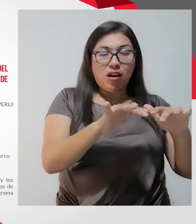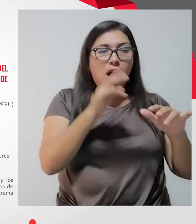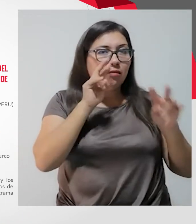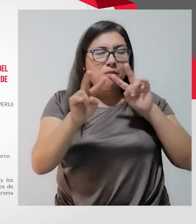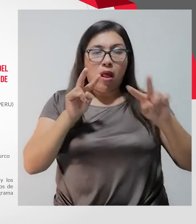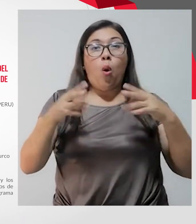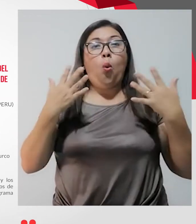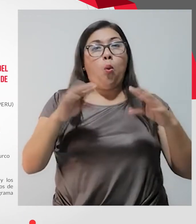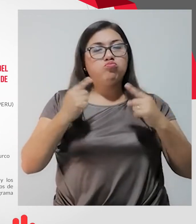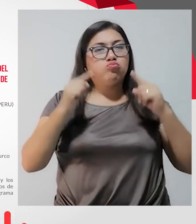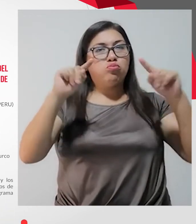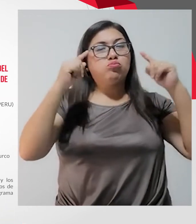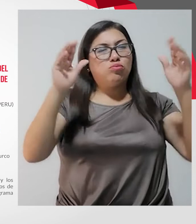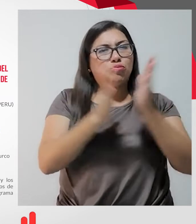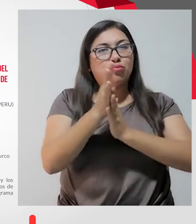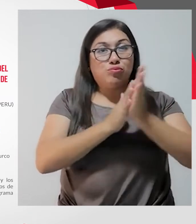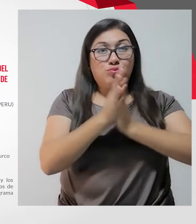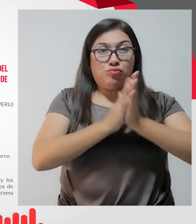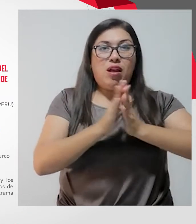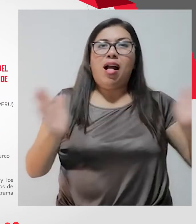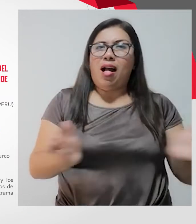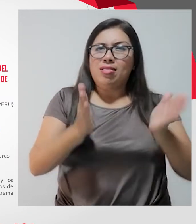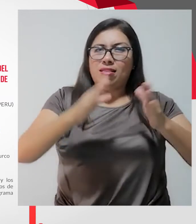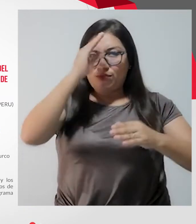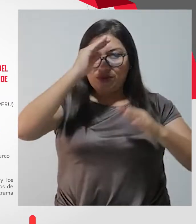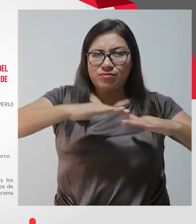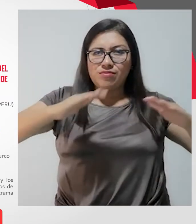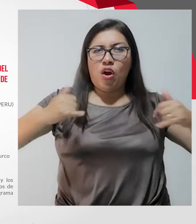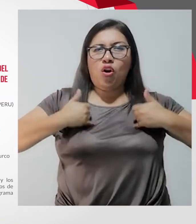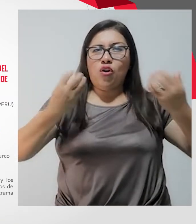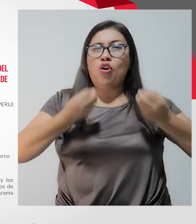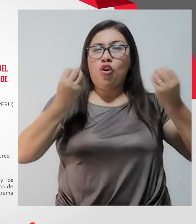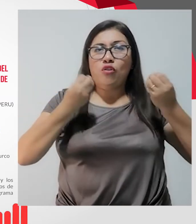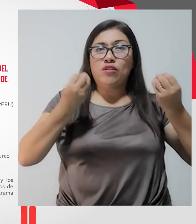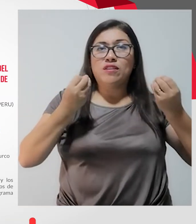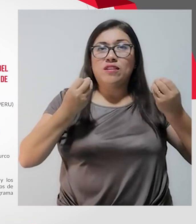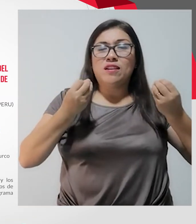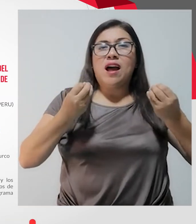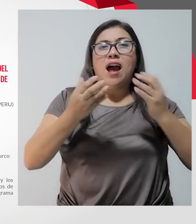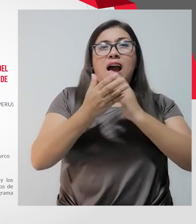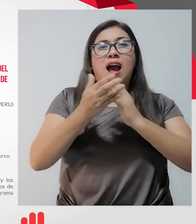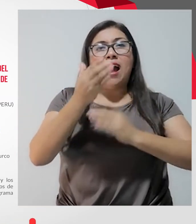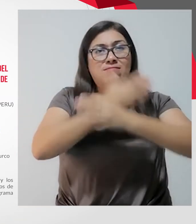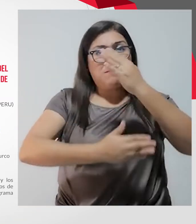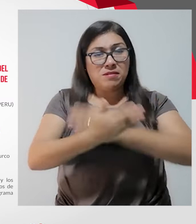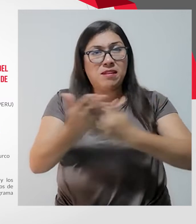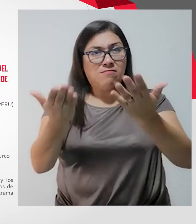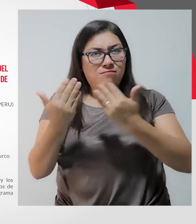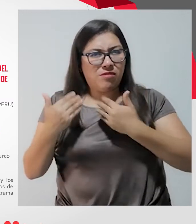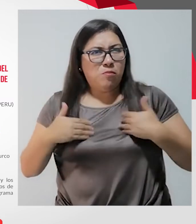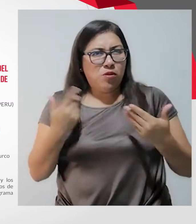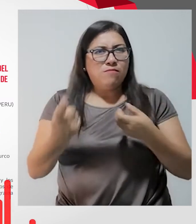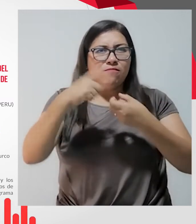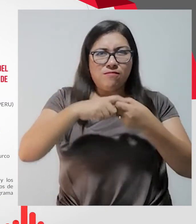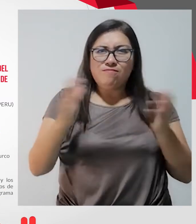experiencias exitosas que animen a niños y a niñas, jóvenes y adultos con discapacidad, a participar activamente